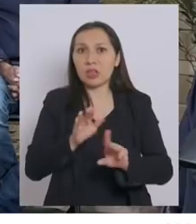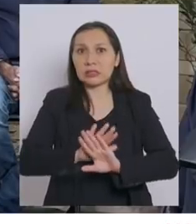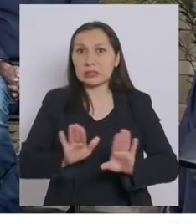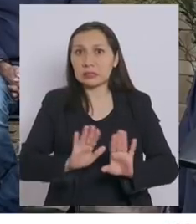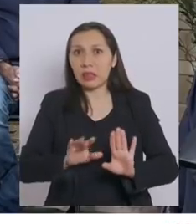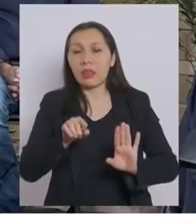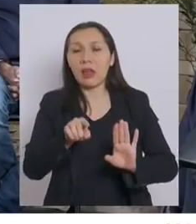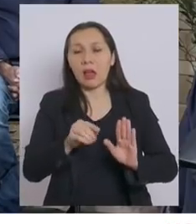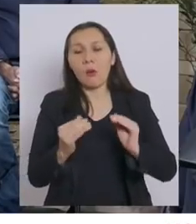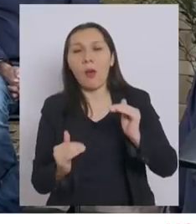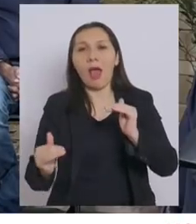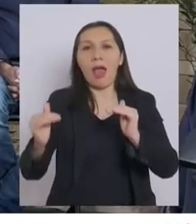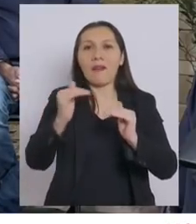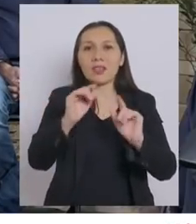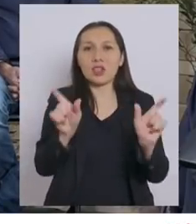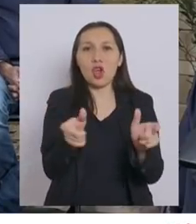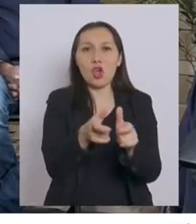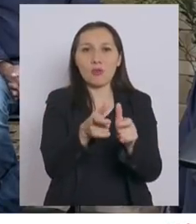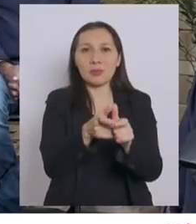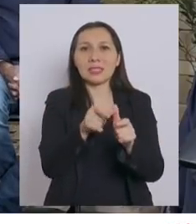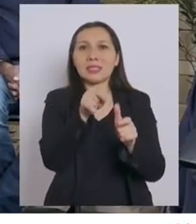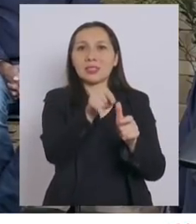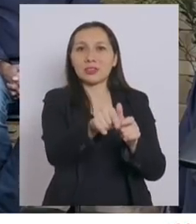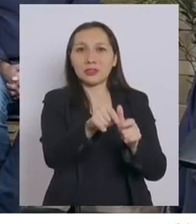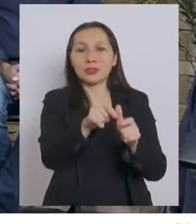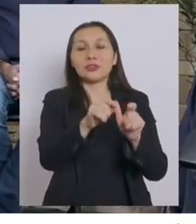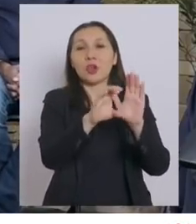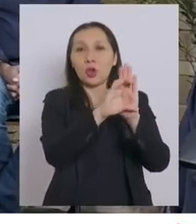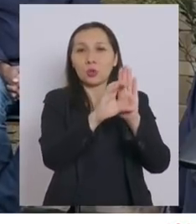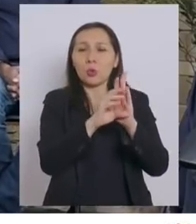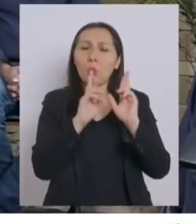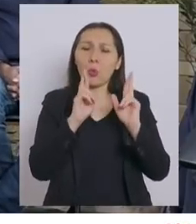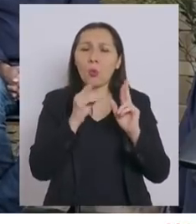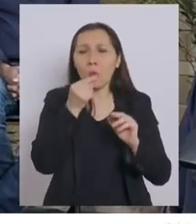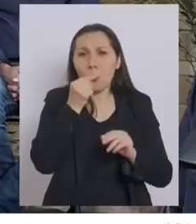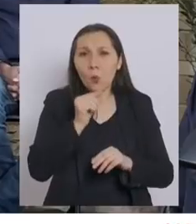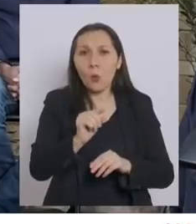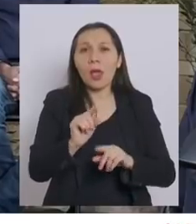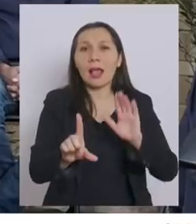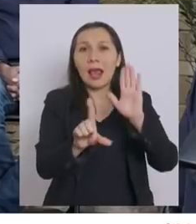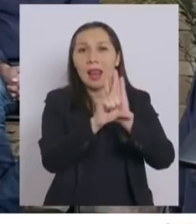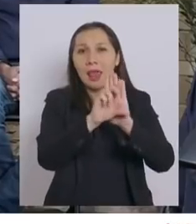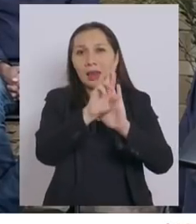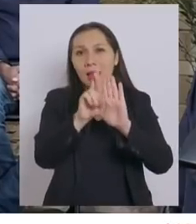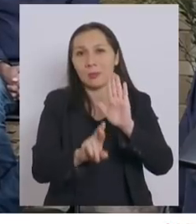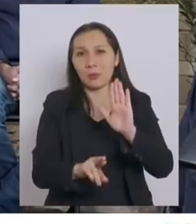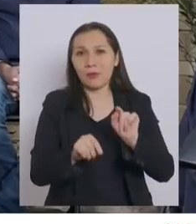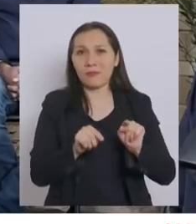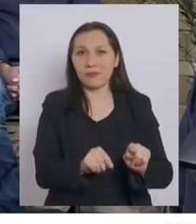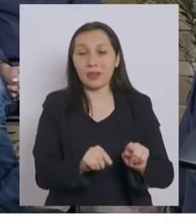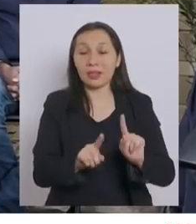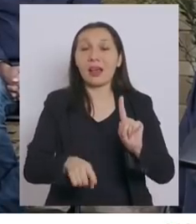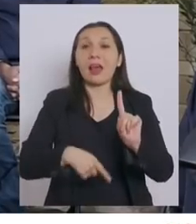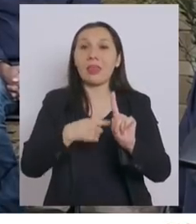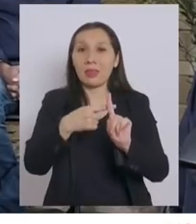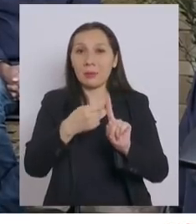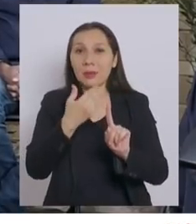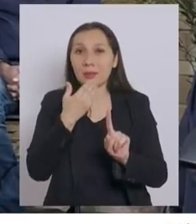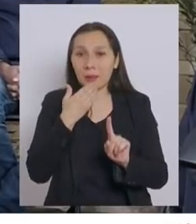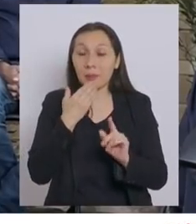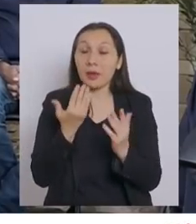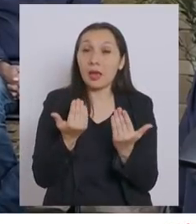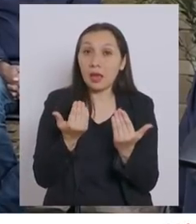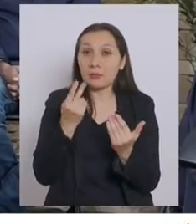avanzara a la Comisión de Constitución y esperamos que prontamente también sea ley de la República. Adicionalmente,